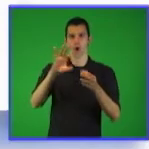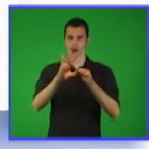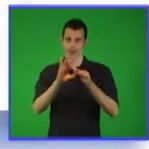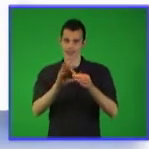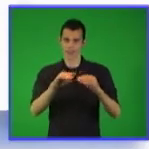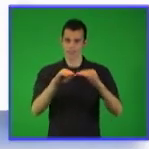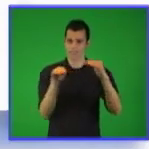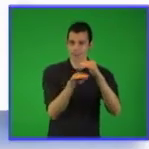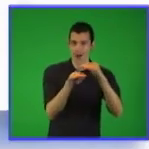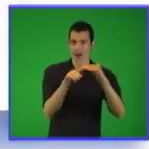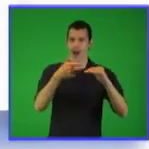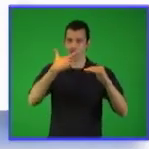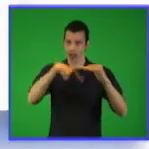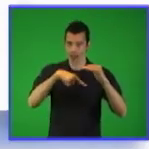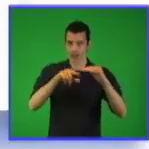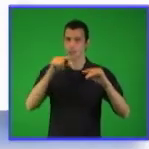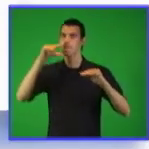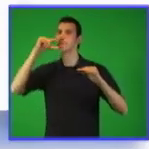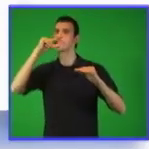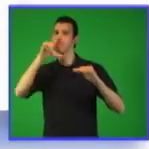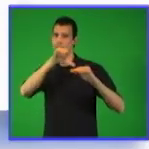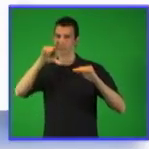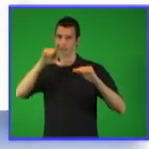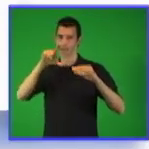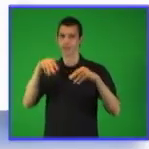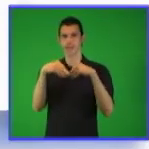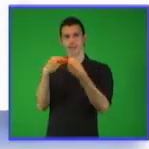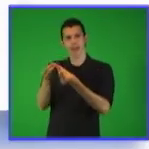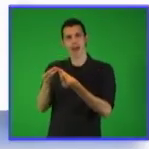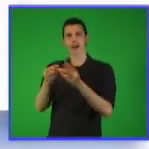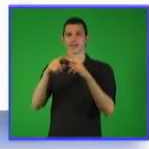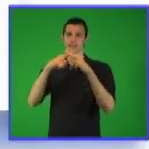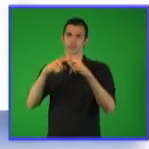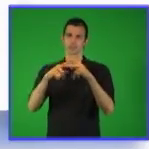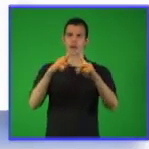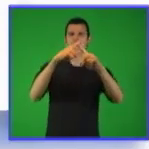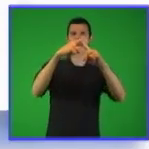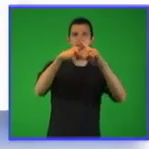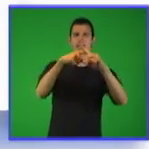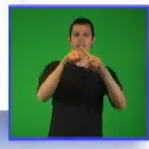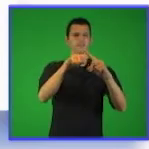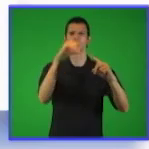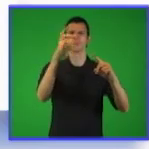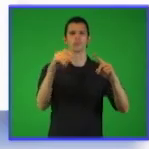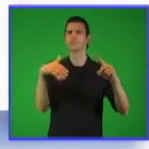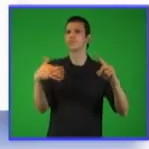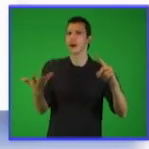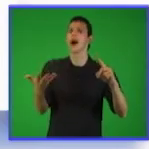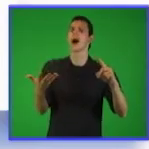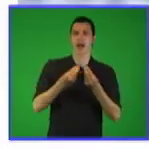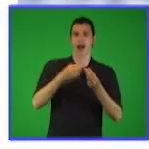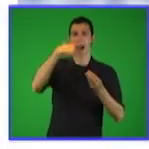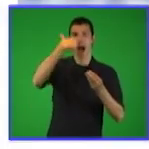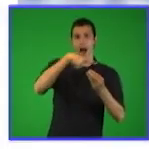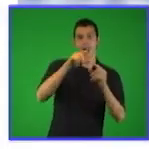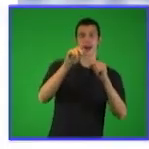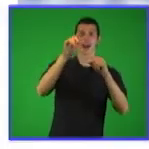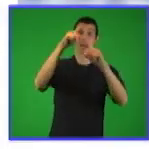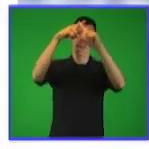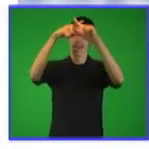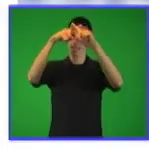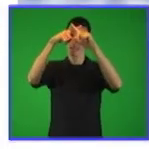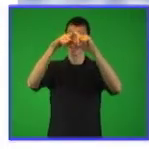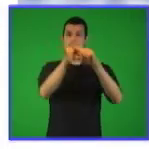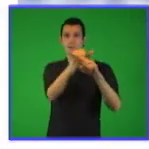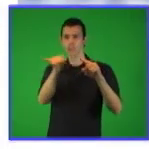X que satisface la ecuación A a la X es igual a B. Para